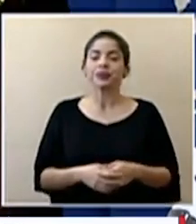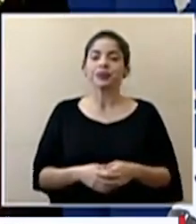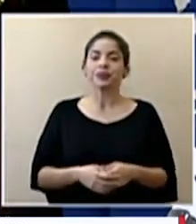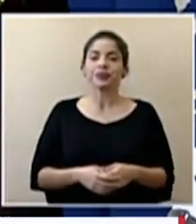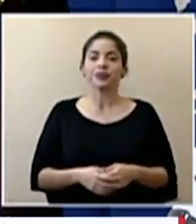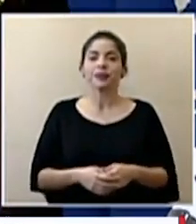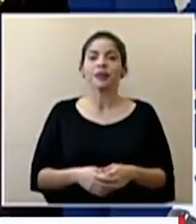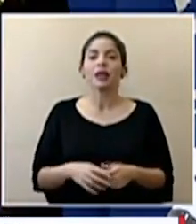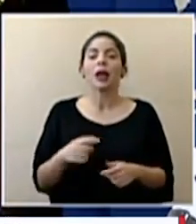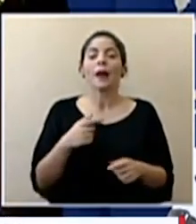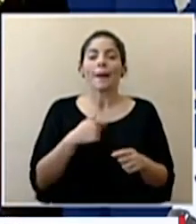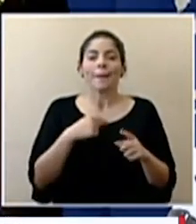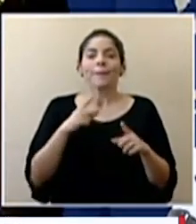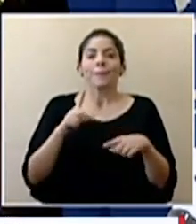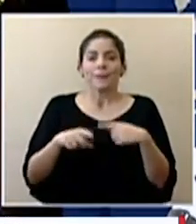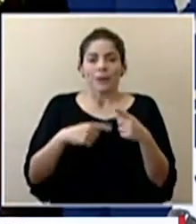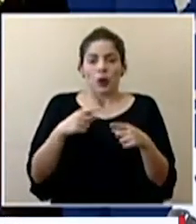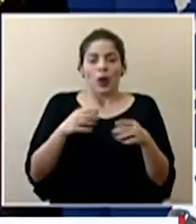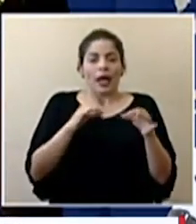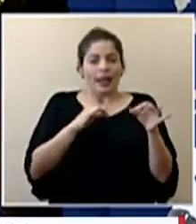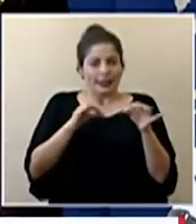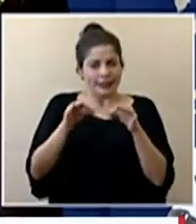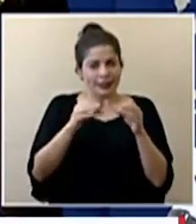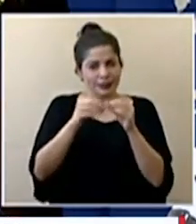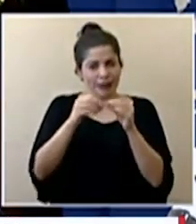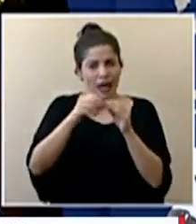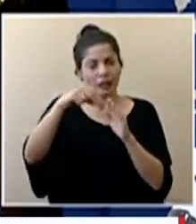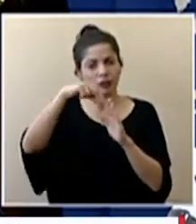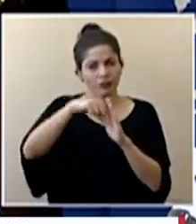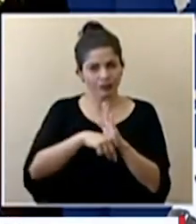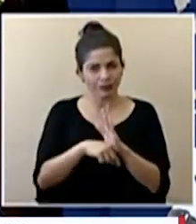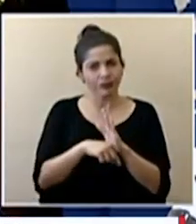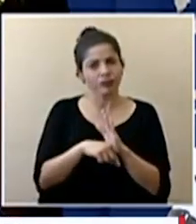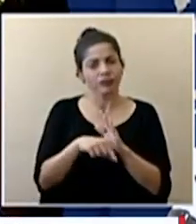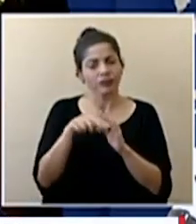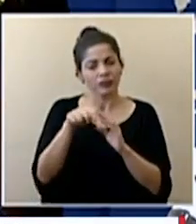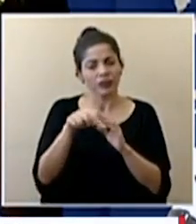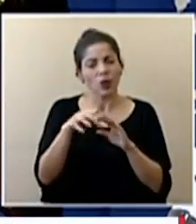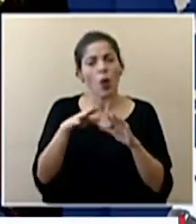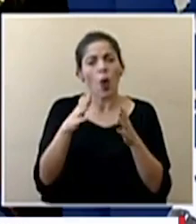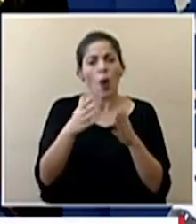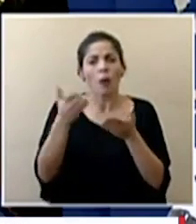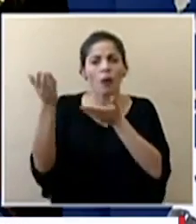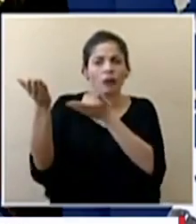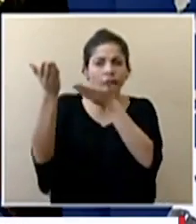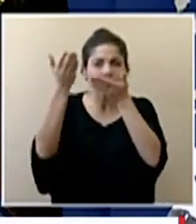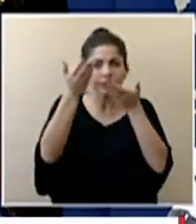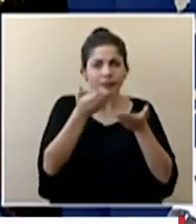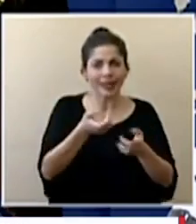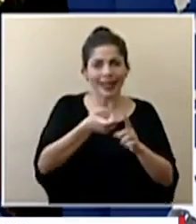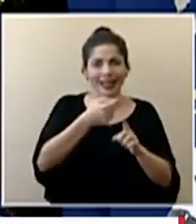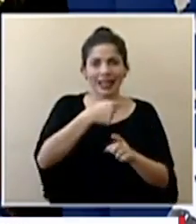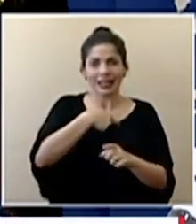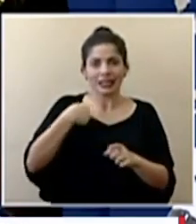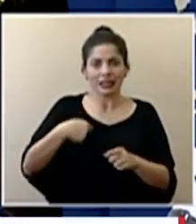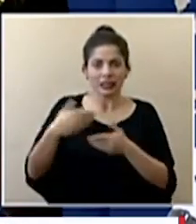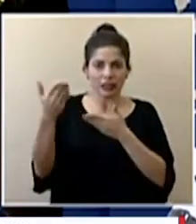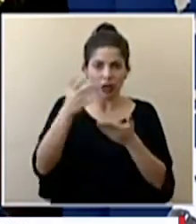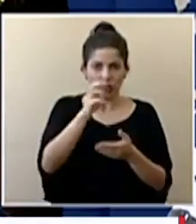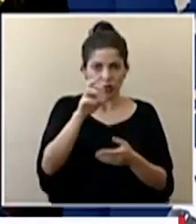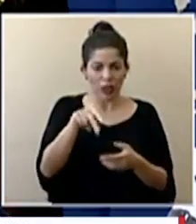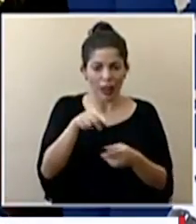Voy a abordar en más detalle este traslado de material de China a Costa Rica